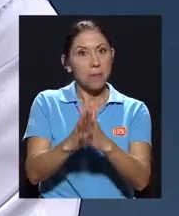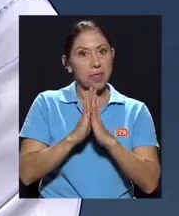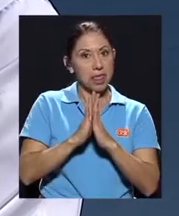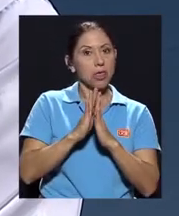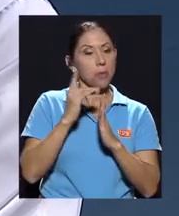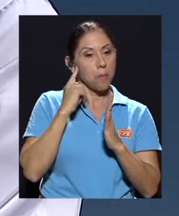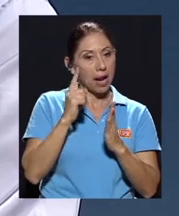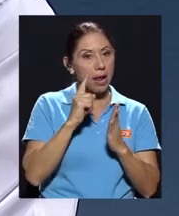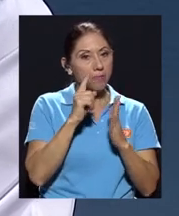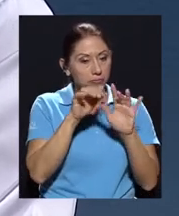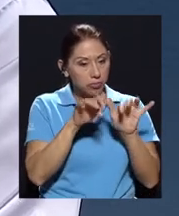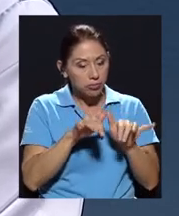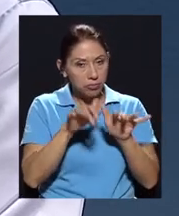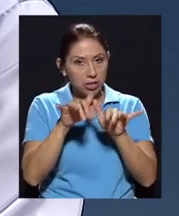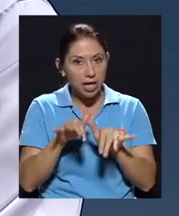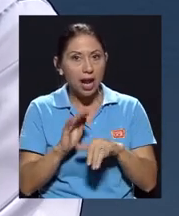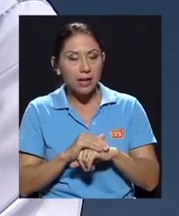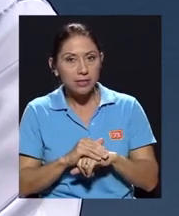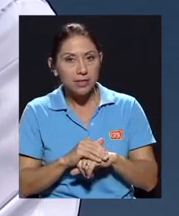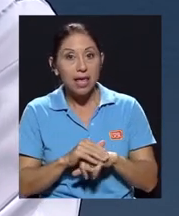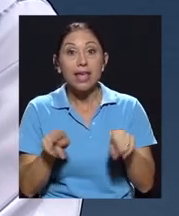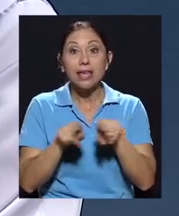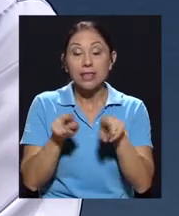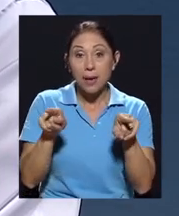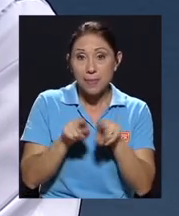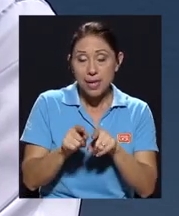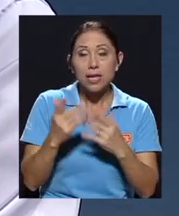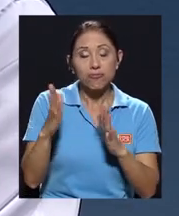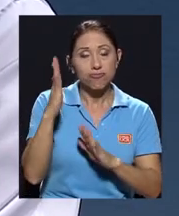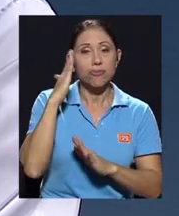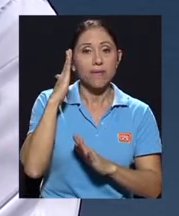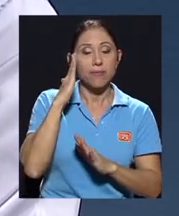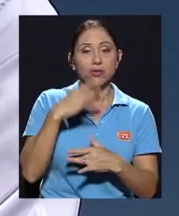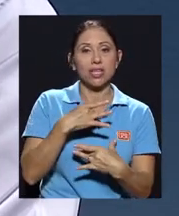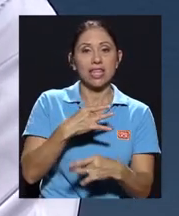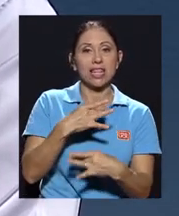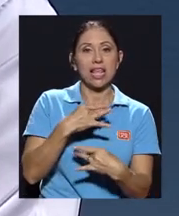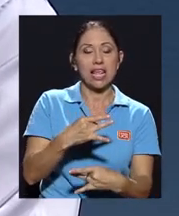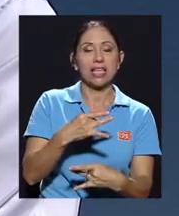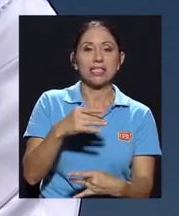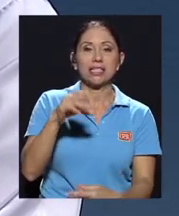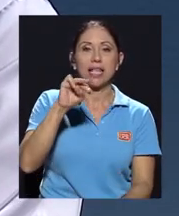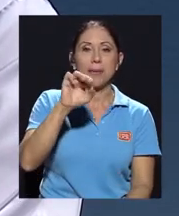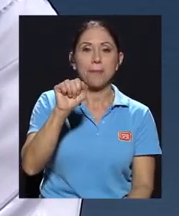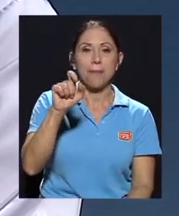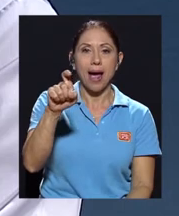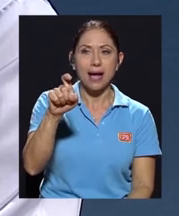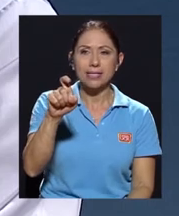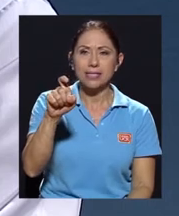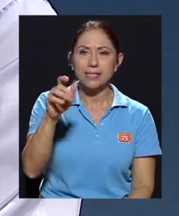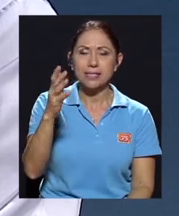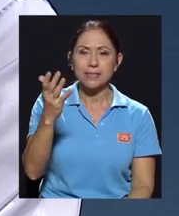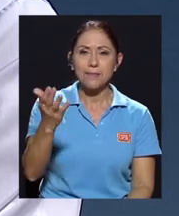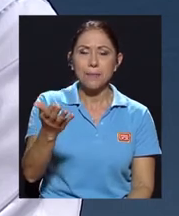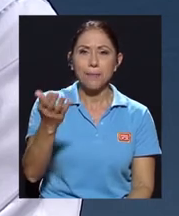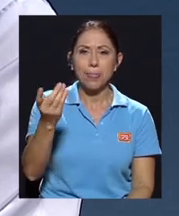Y hemos preliminarmente conocido el interés de don Max, el